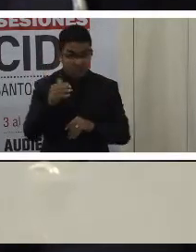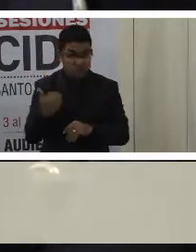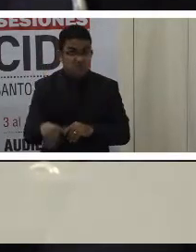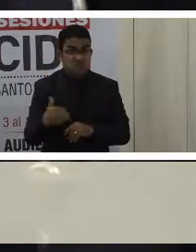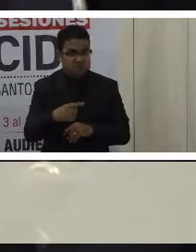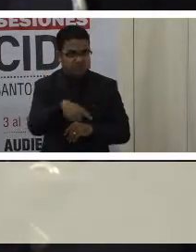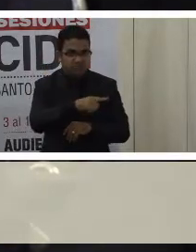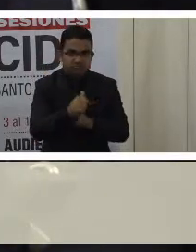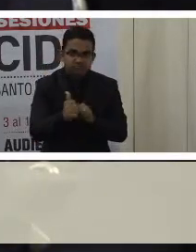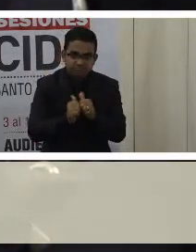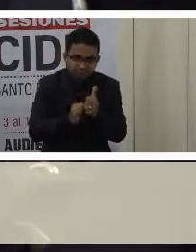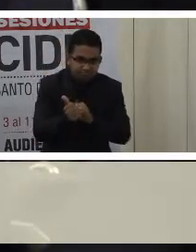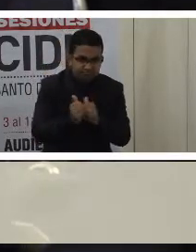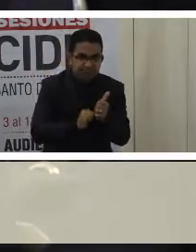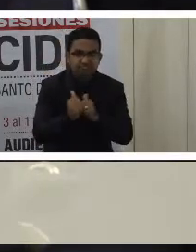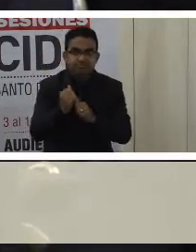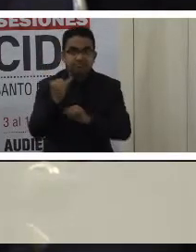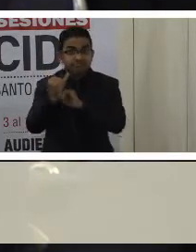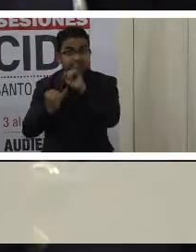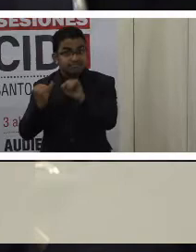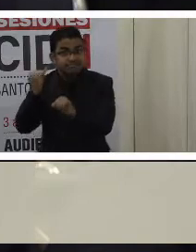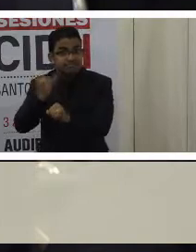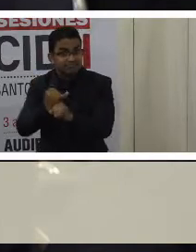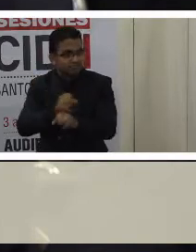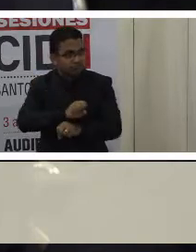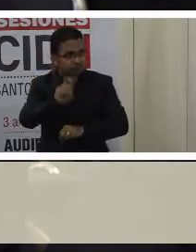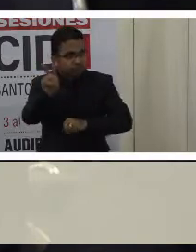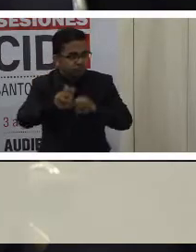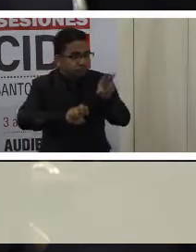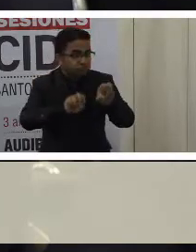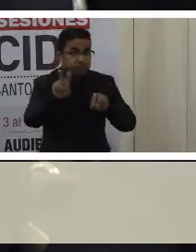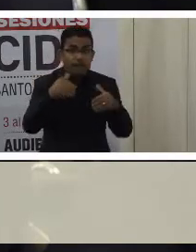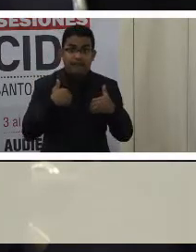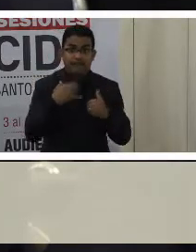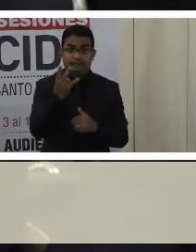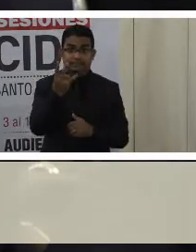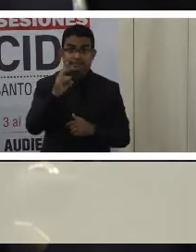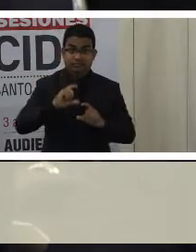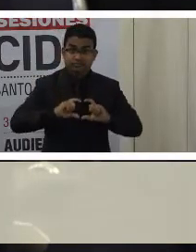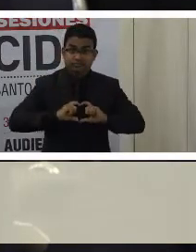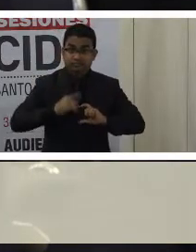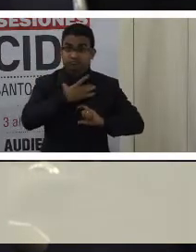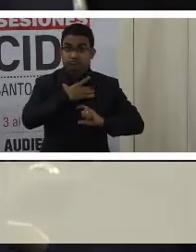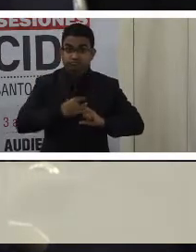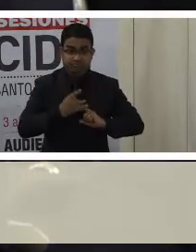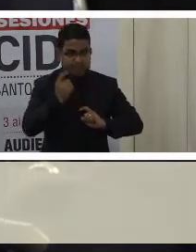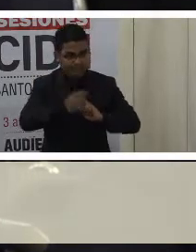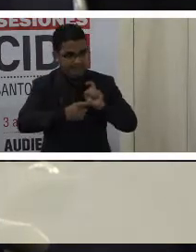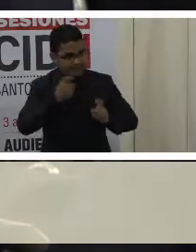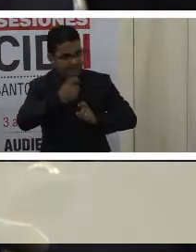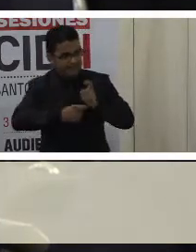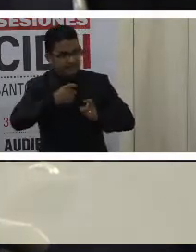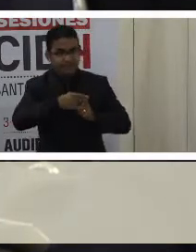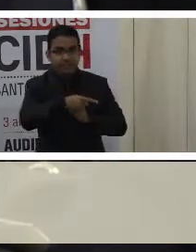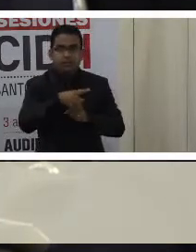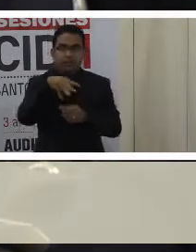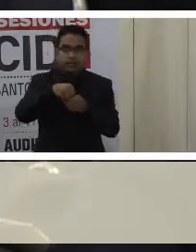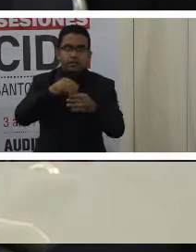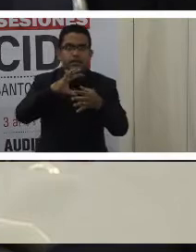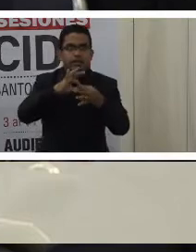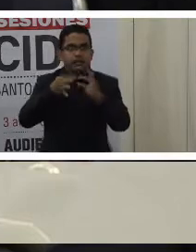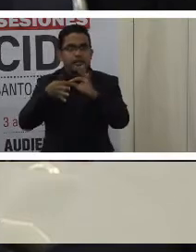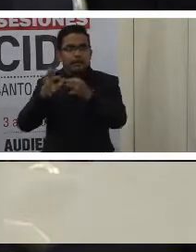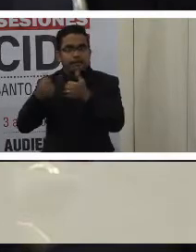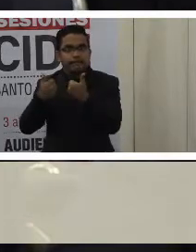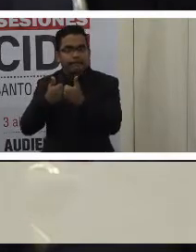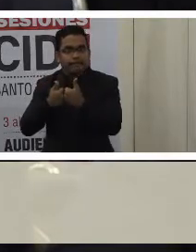competencias internacionales, lo cual incluye 17 medallas en Juego Paralímpico desde el